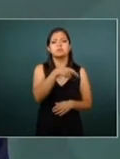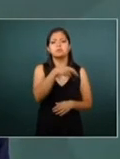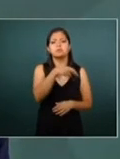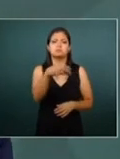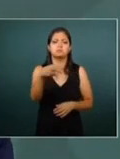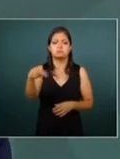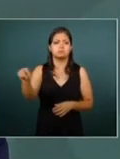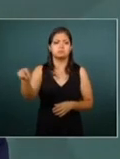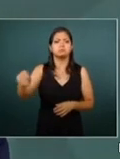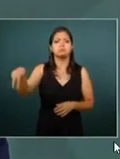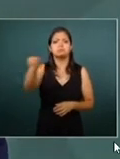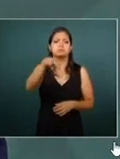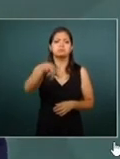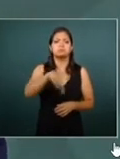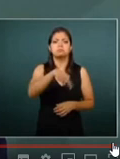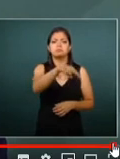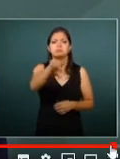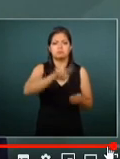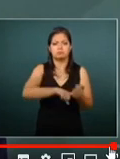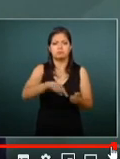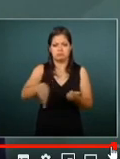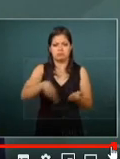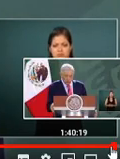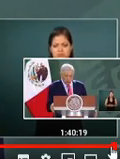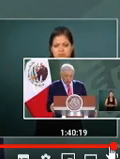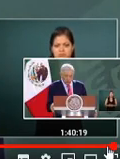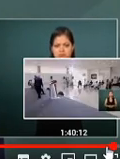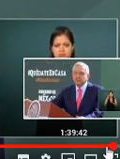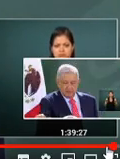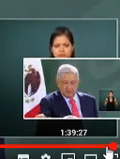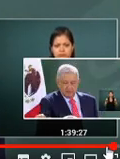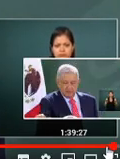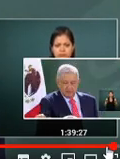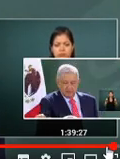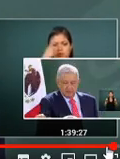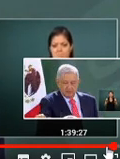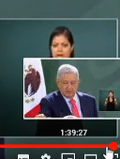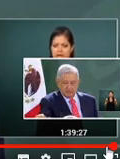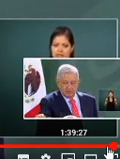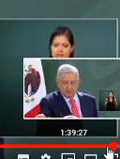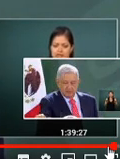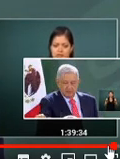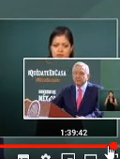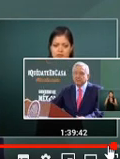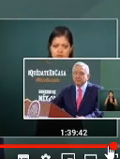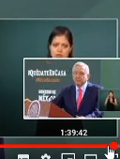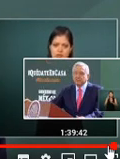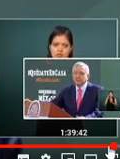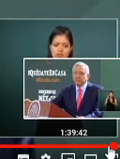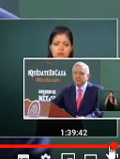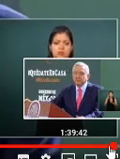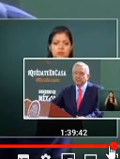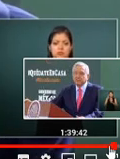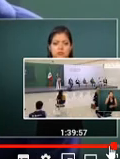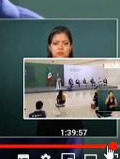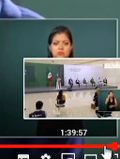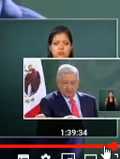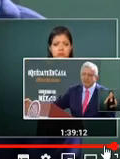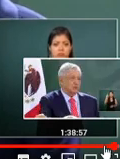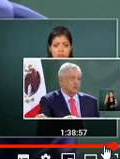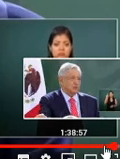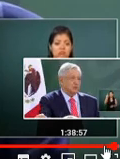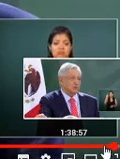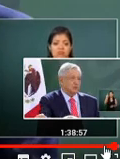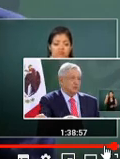aquí en la pista hacer un poco de ejercicio no no no pude batear